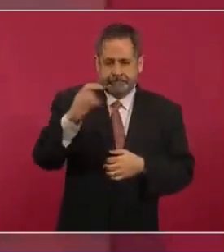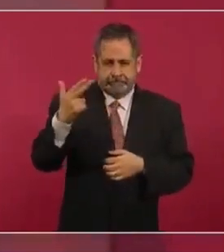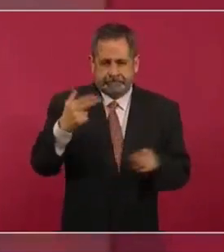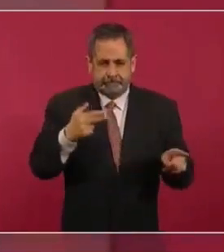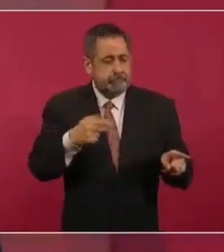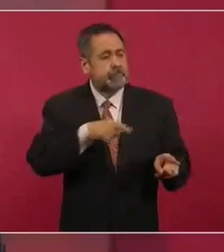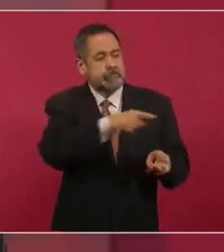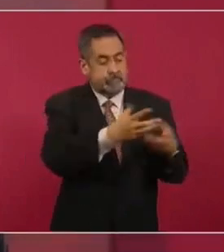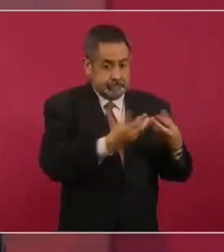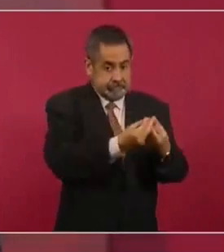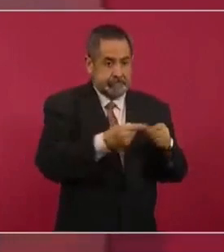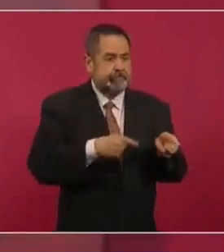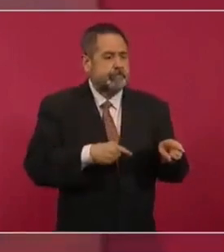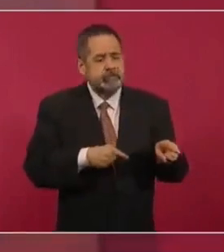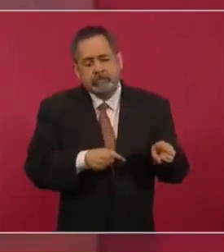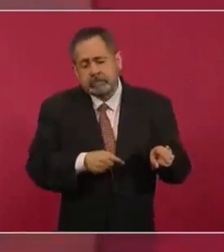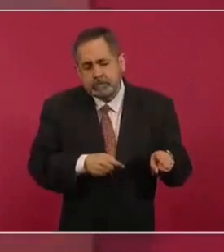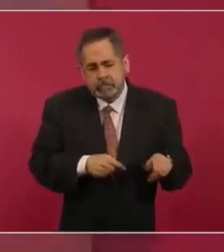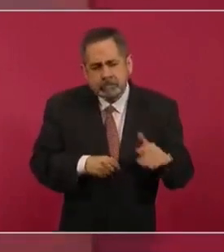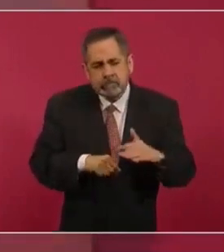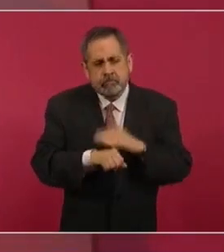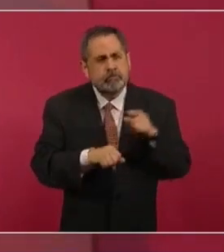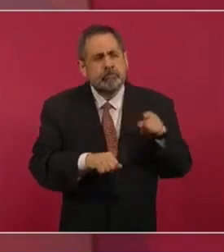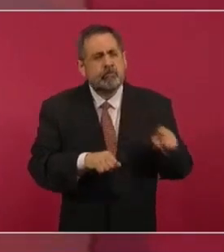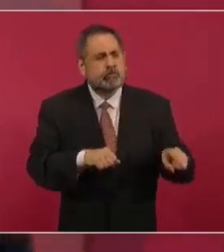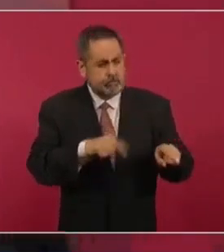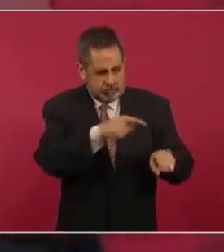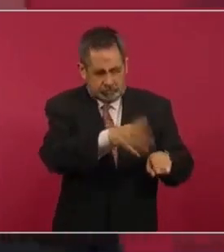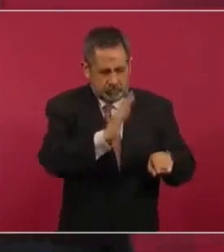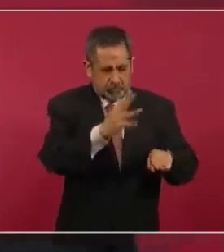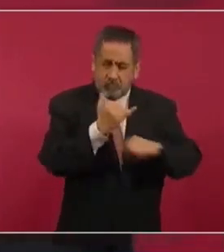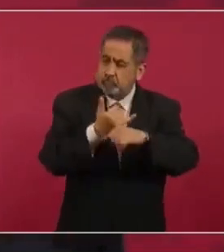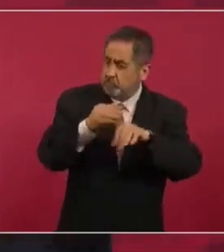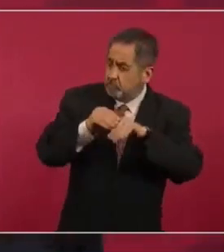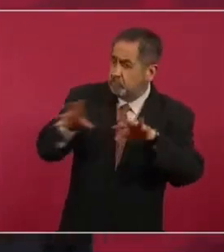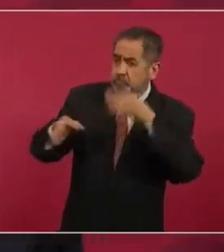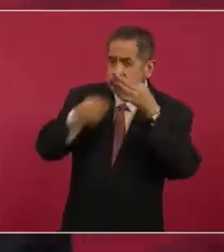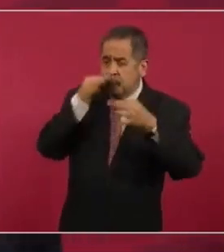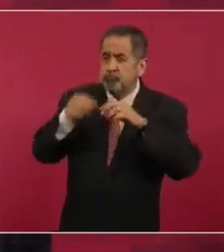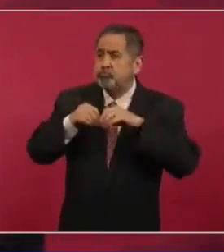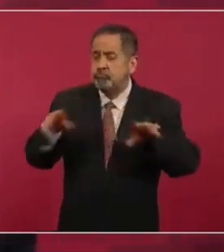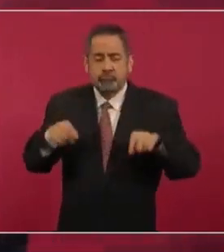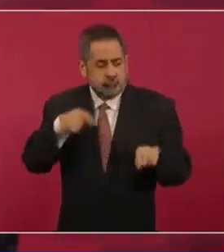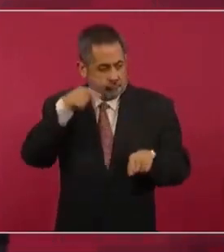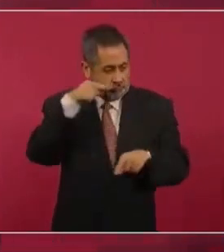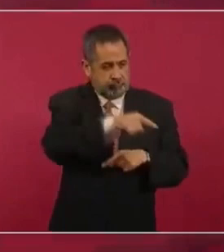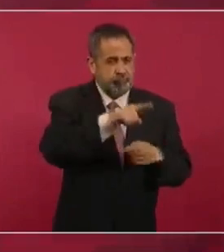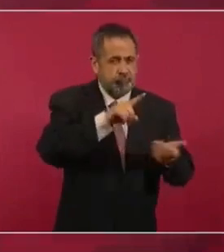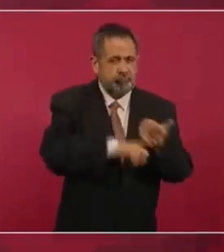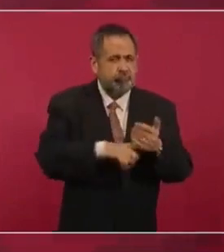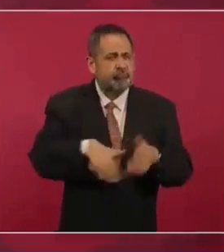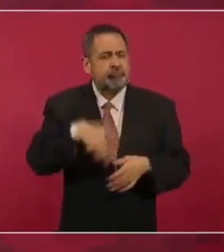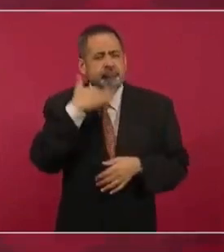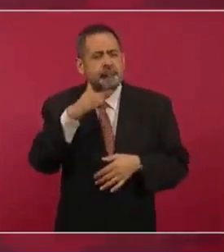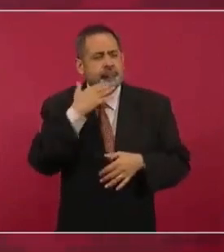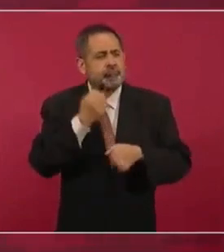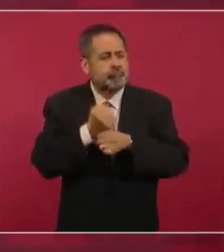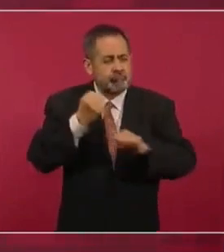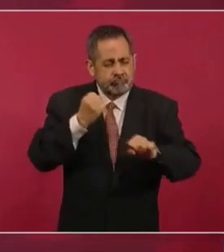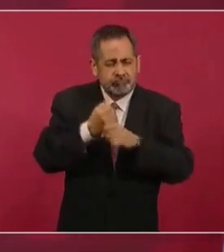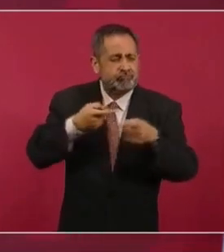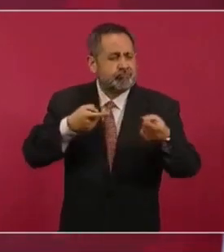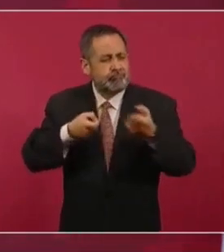en alguna ocasión informó sobre el tráfico de armas,